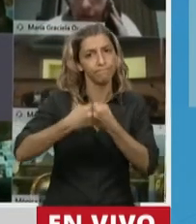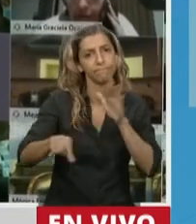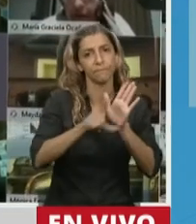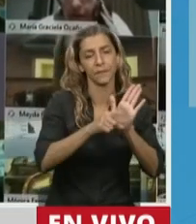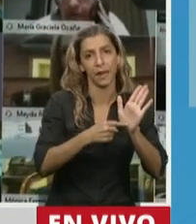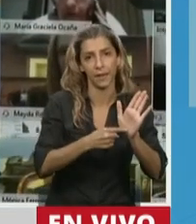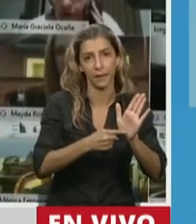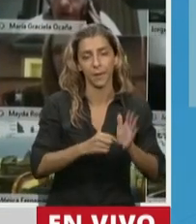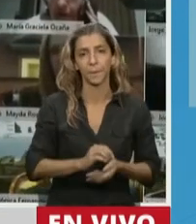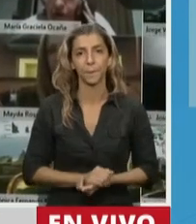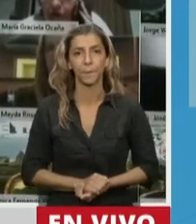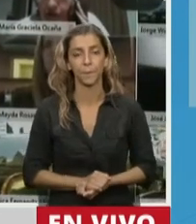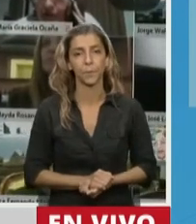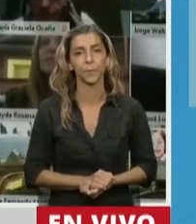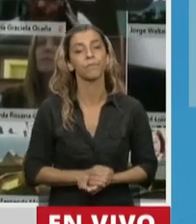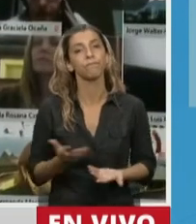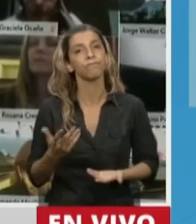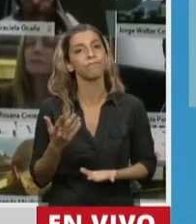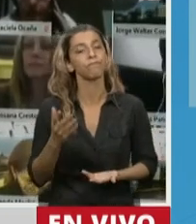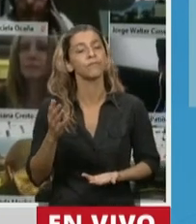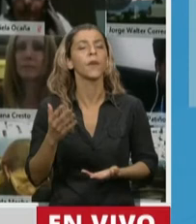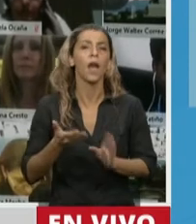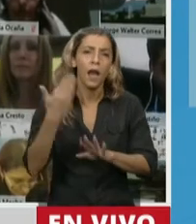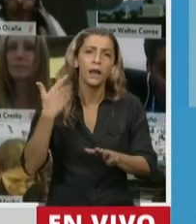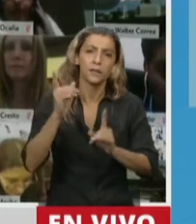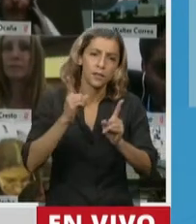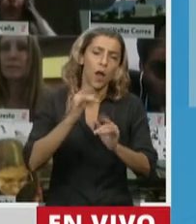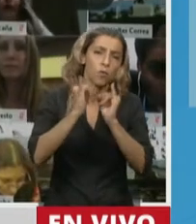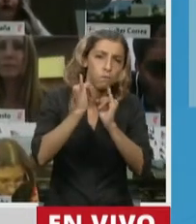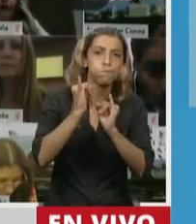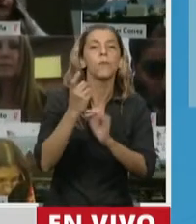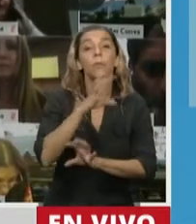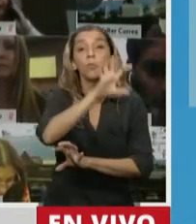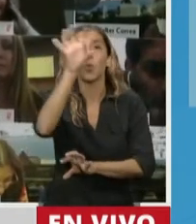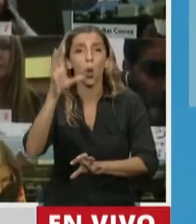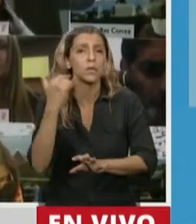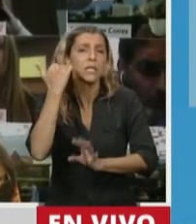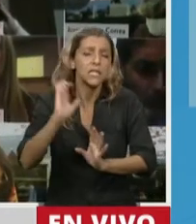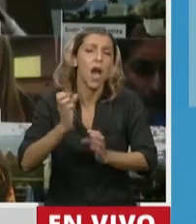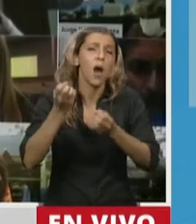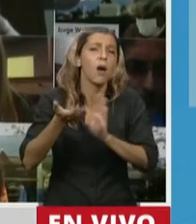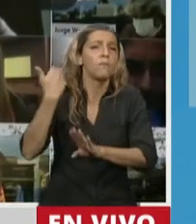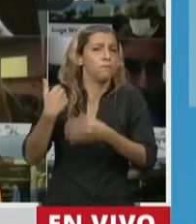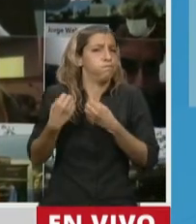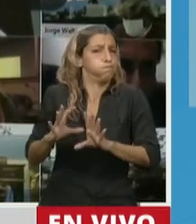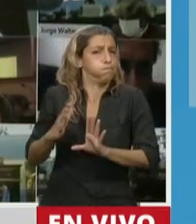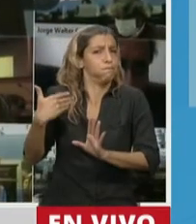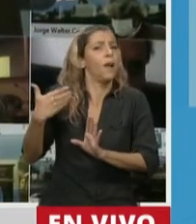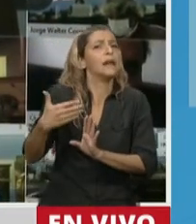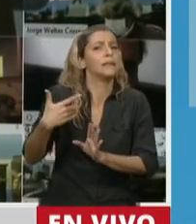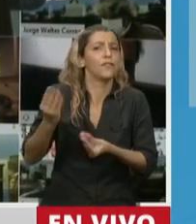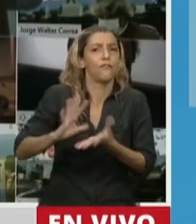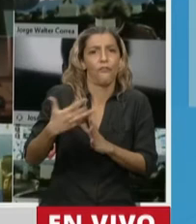porque muchas provincias, como también se dijo aquí, han comenzado a experimentar este sistema de la receta electrónica, como